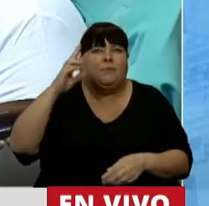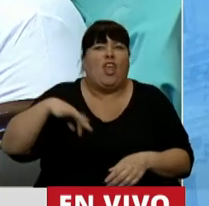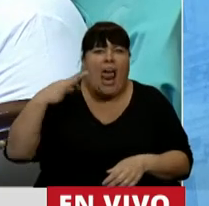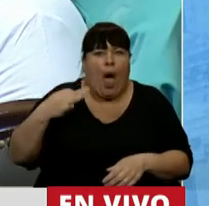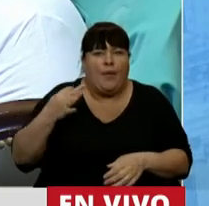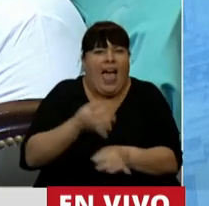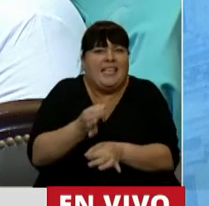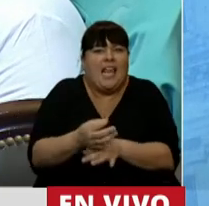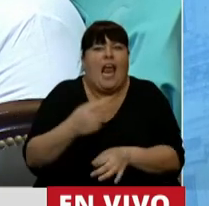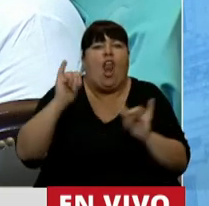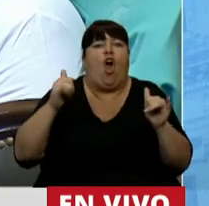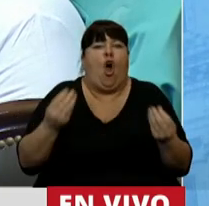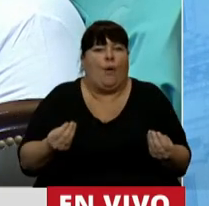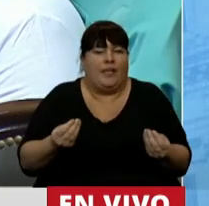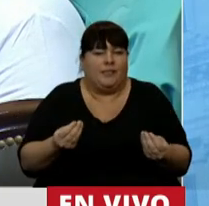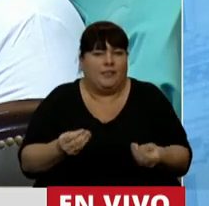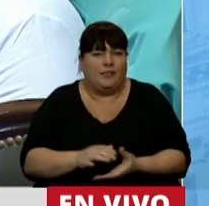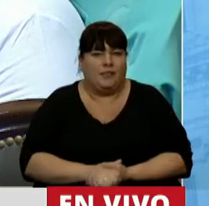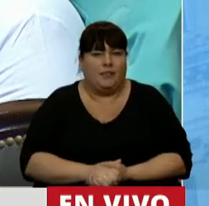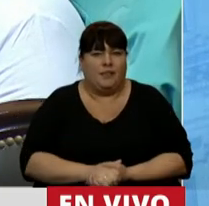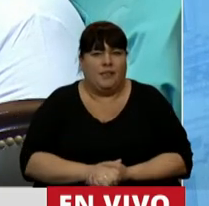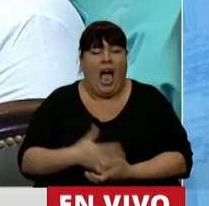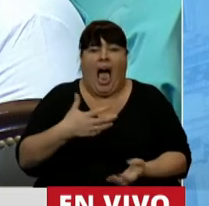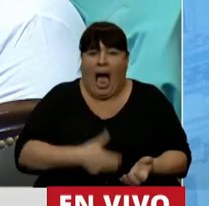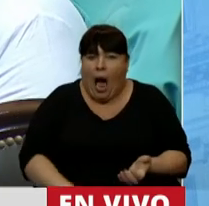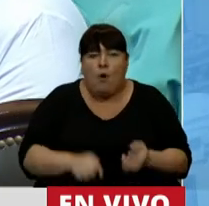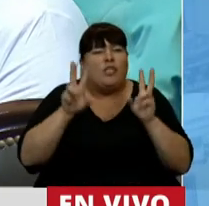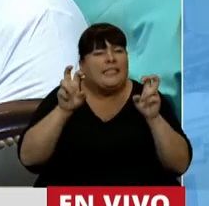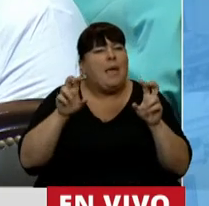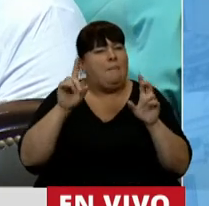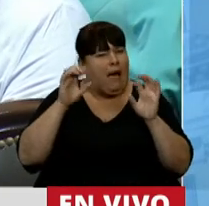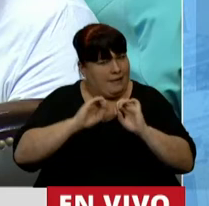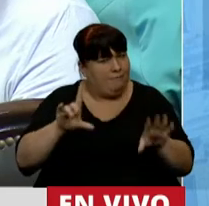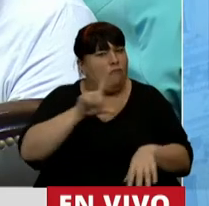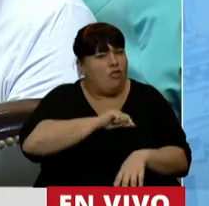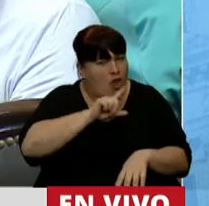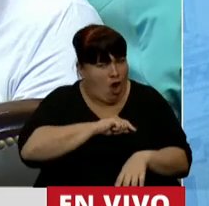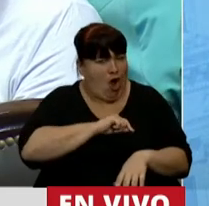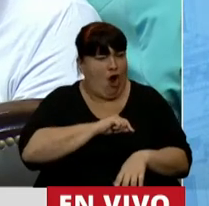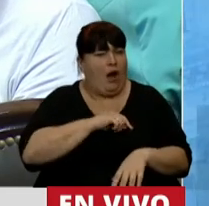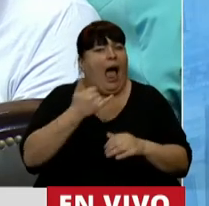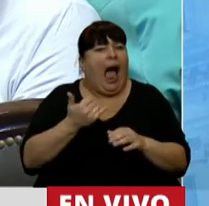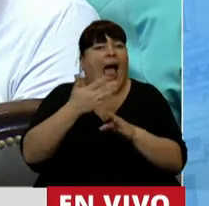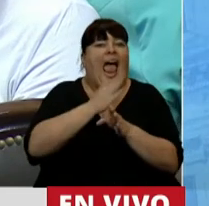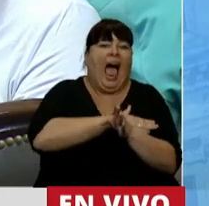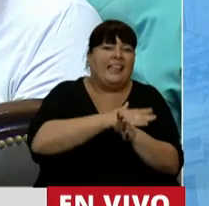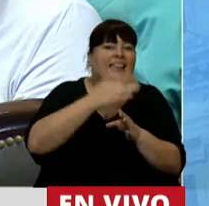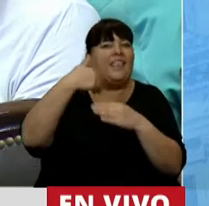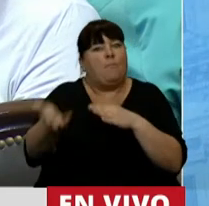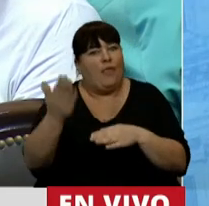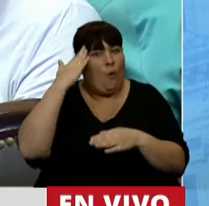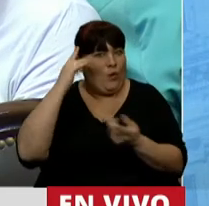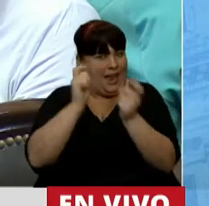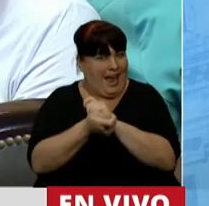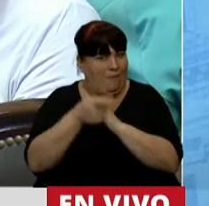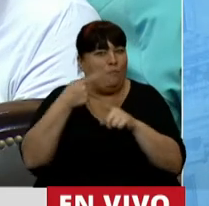a la vida le queremos enseñar a nuestra juventud? El aborto es un tema serio, un tema doloroso, y va a ser un antes y un después en nuestra cultura.